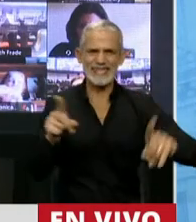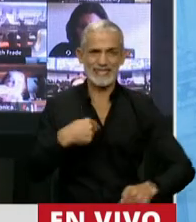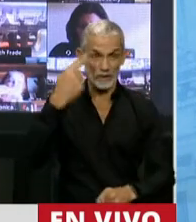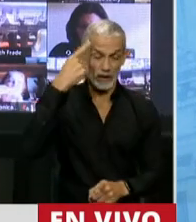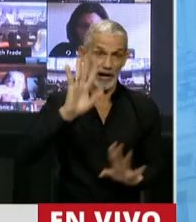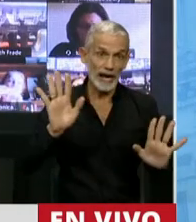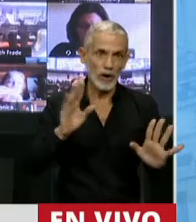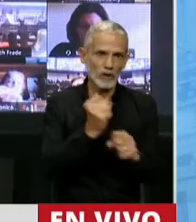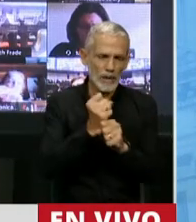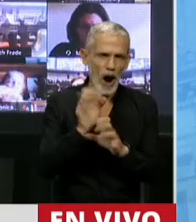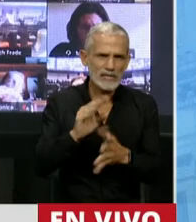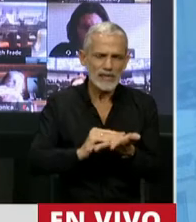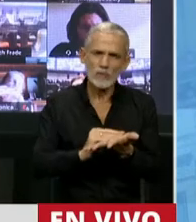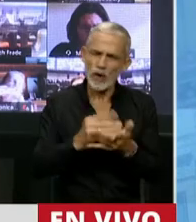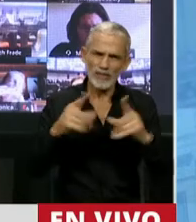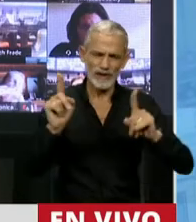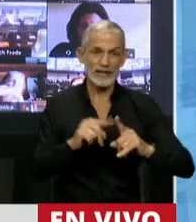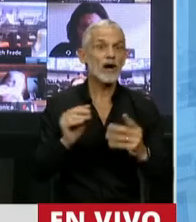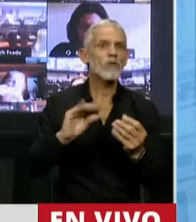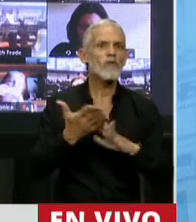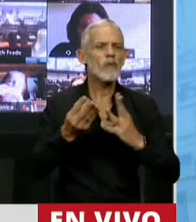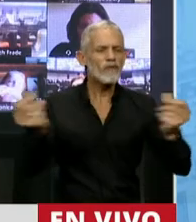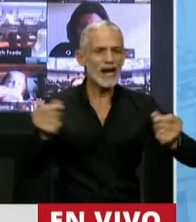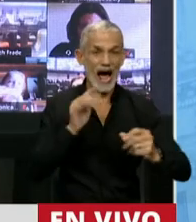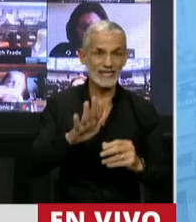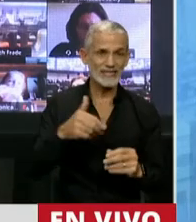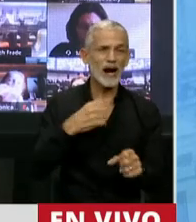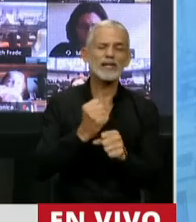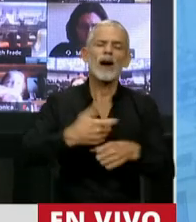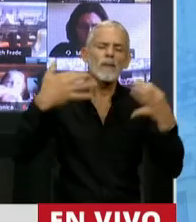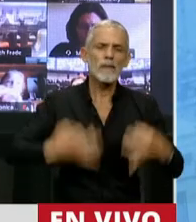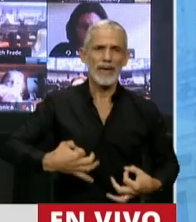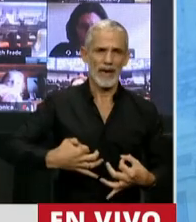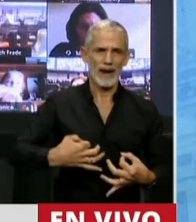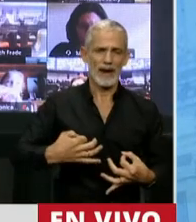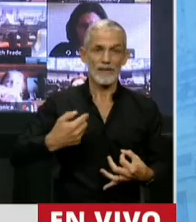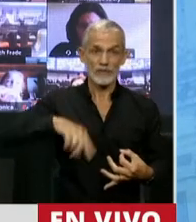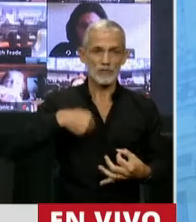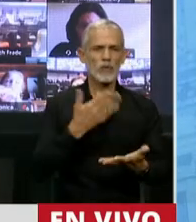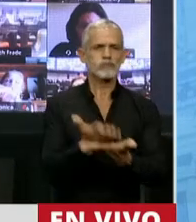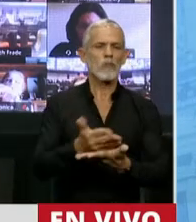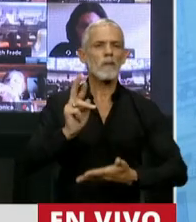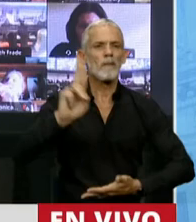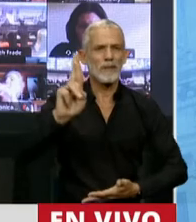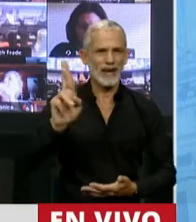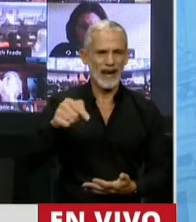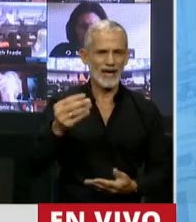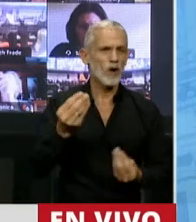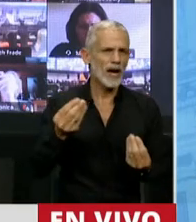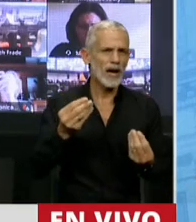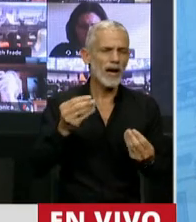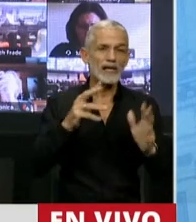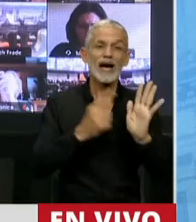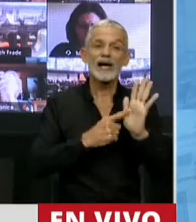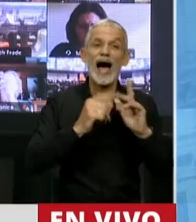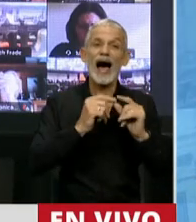Y para que se termine con esta práctica y para poder trabajar como corresponde, es que planteo esta cuestión de privilegio en los términos de